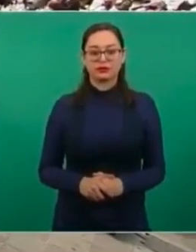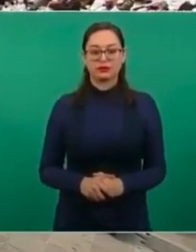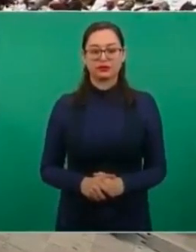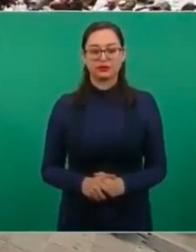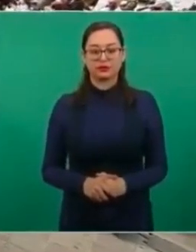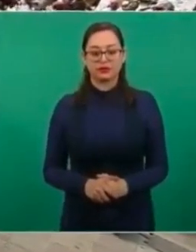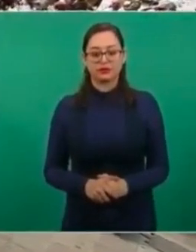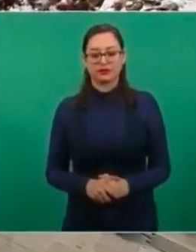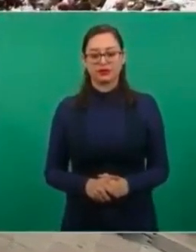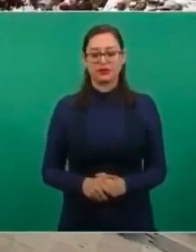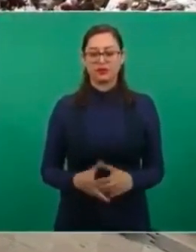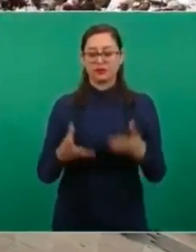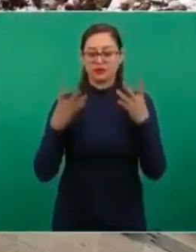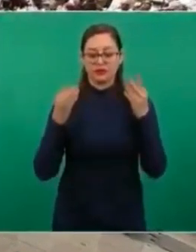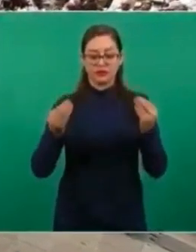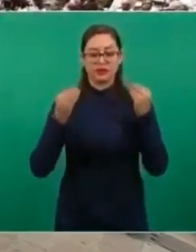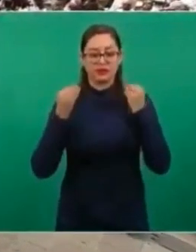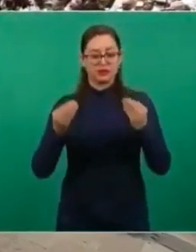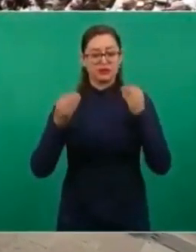muchos empresarios,